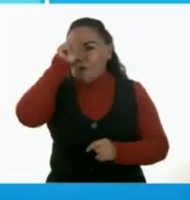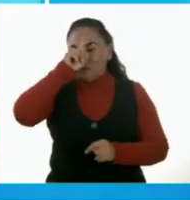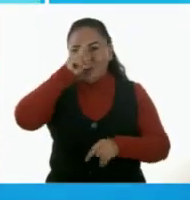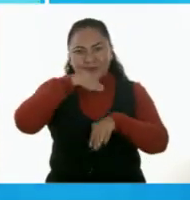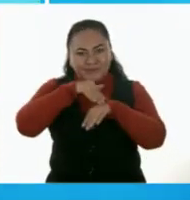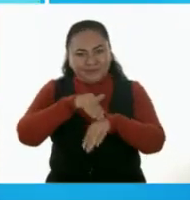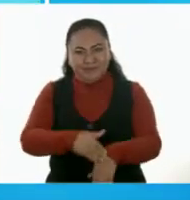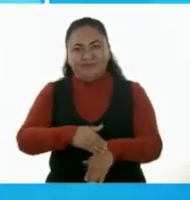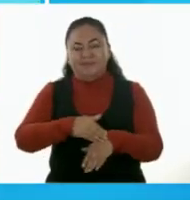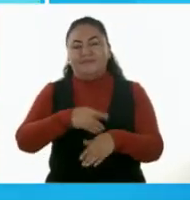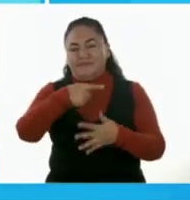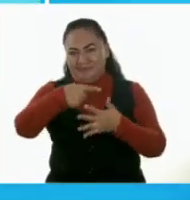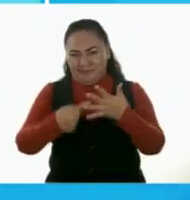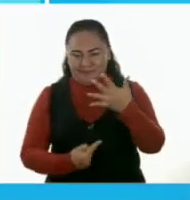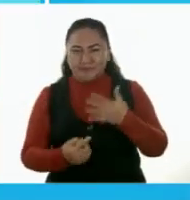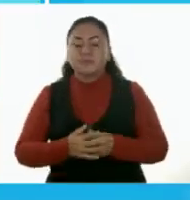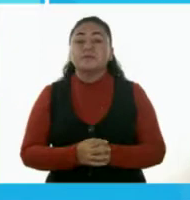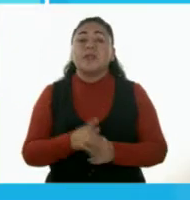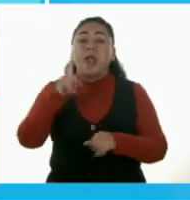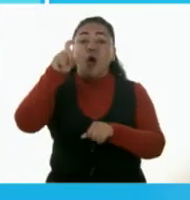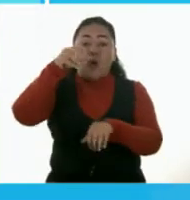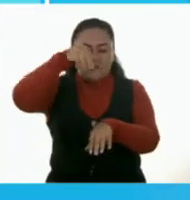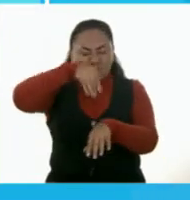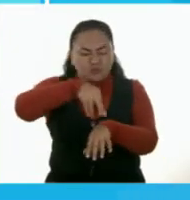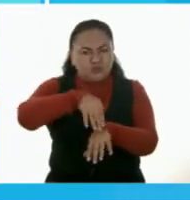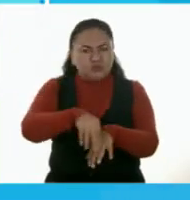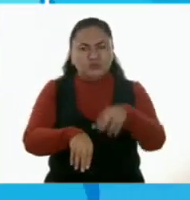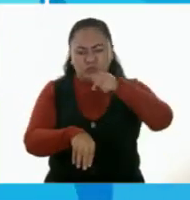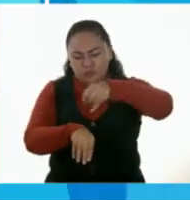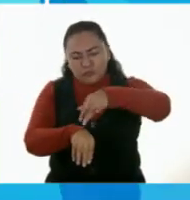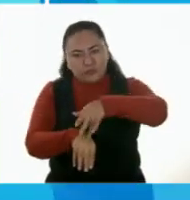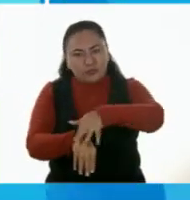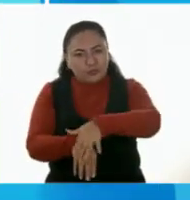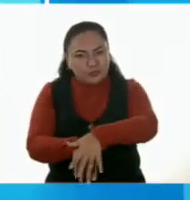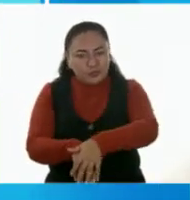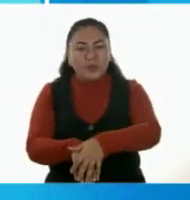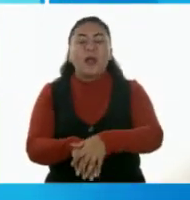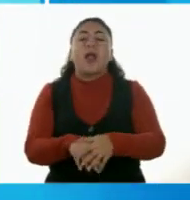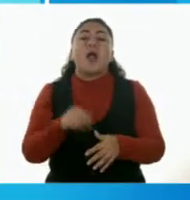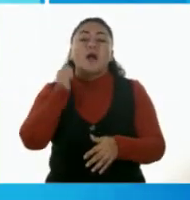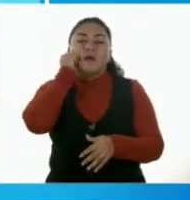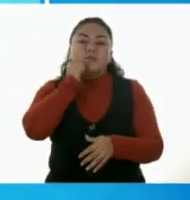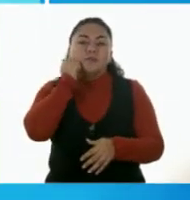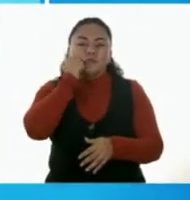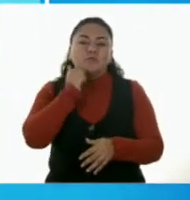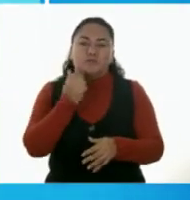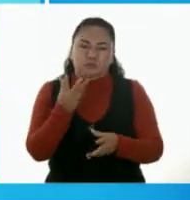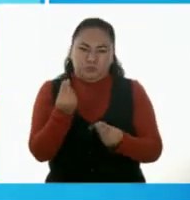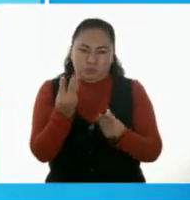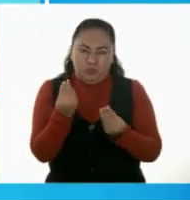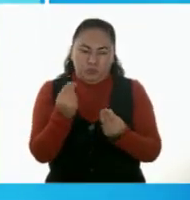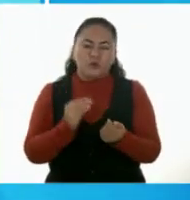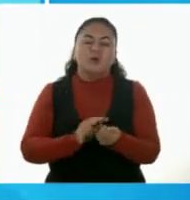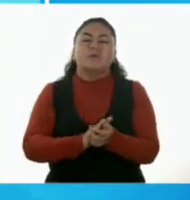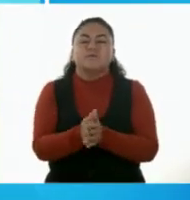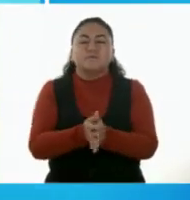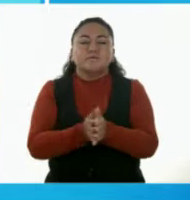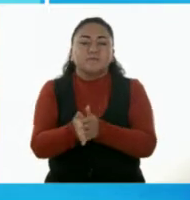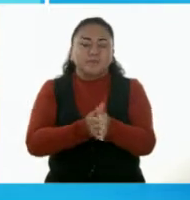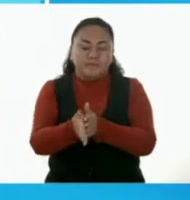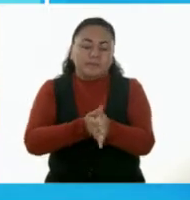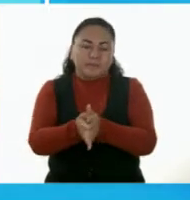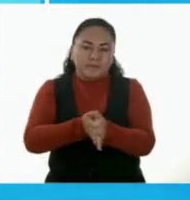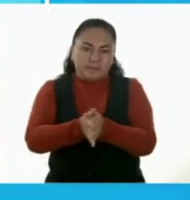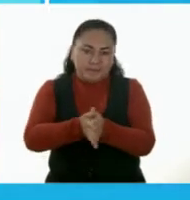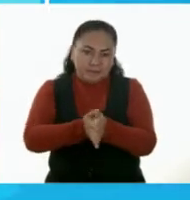hacerlo correctamente. Moja tus manos. Usa suficiente jabón. Frota tus palmas